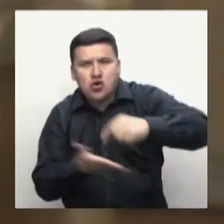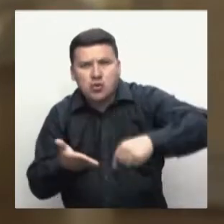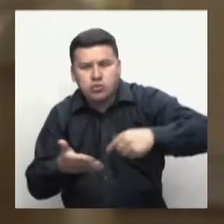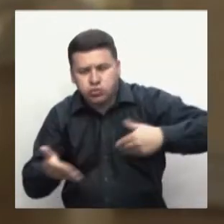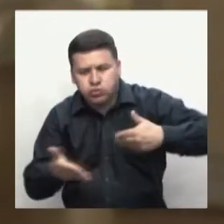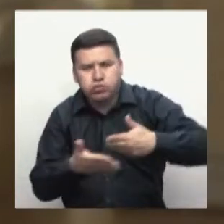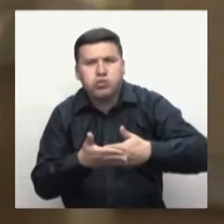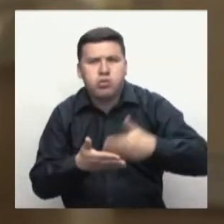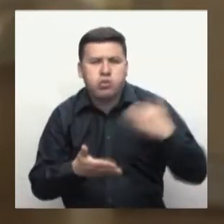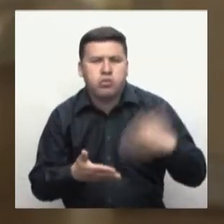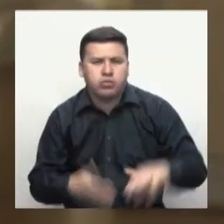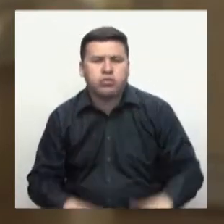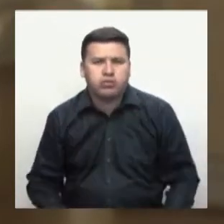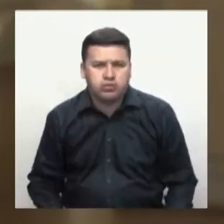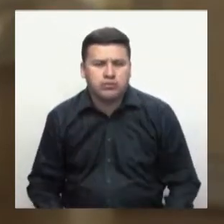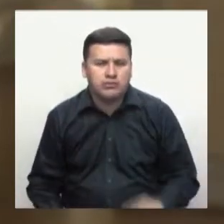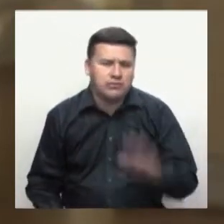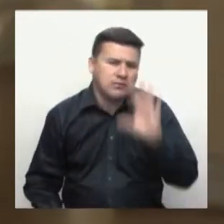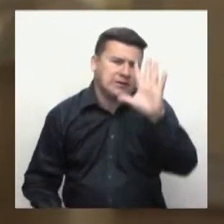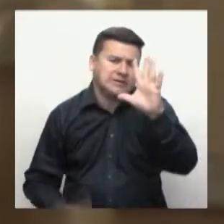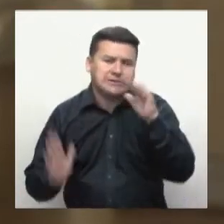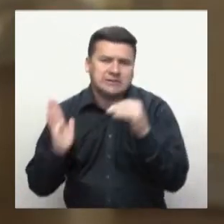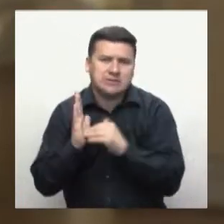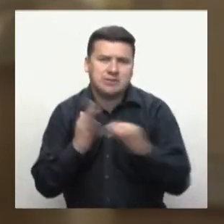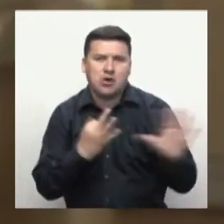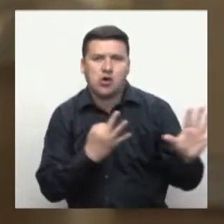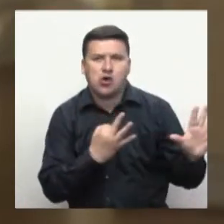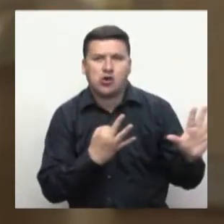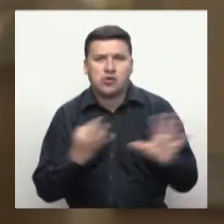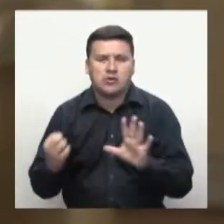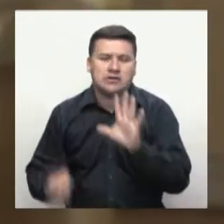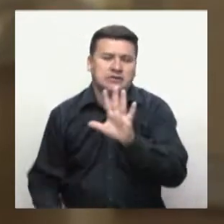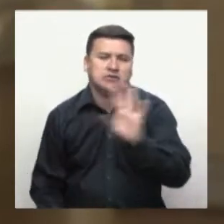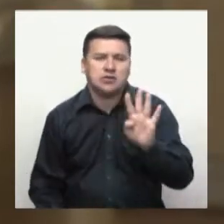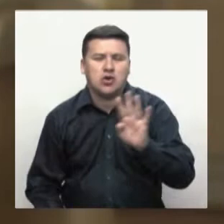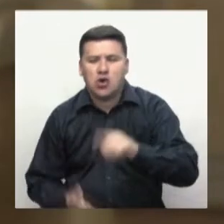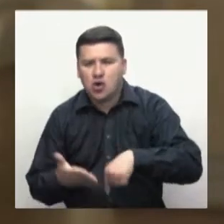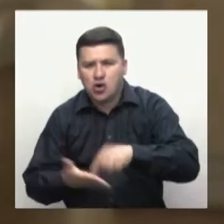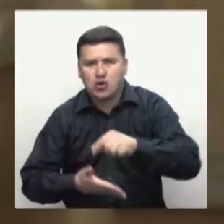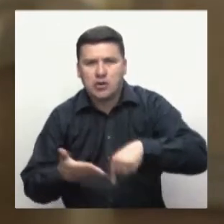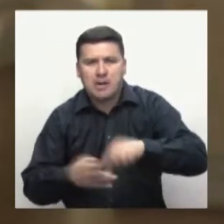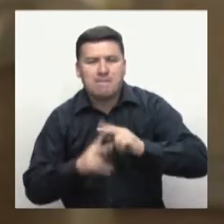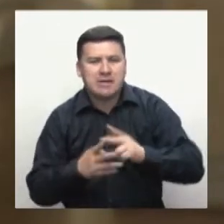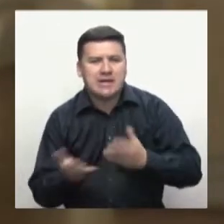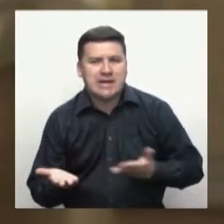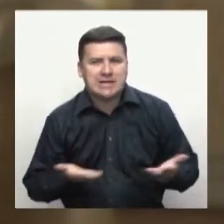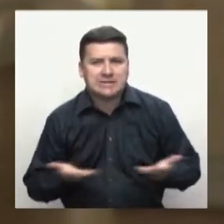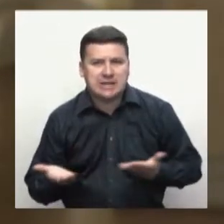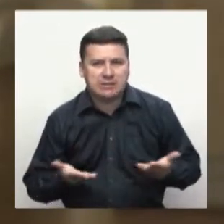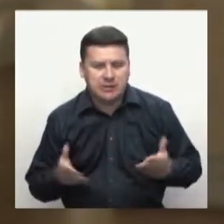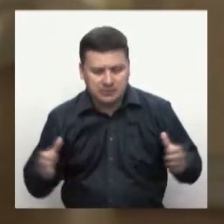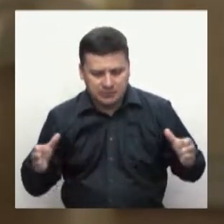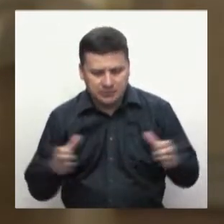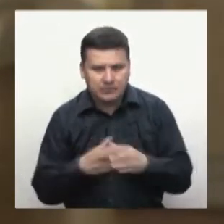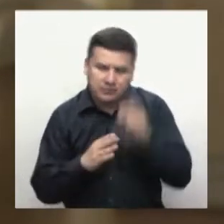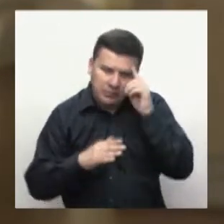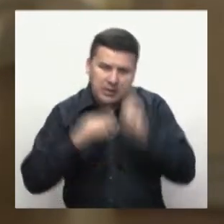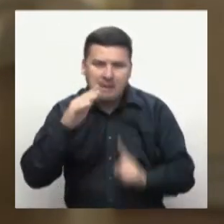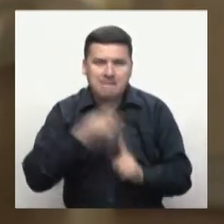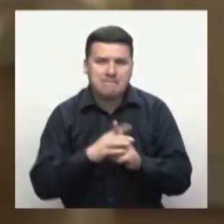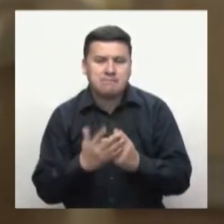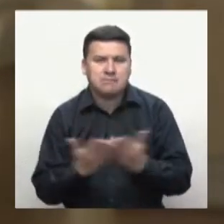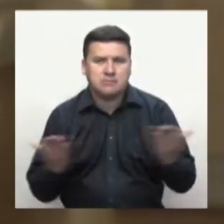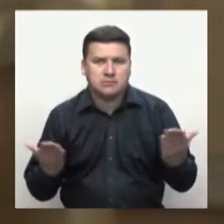el mayor número de contratos formalizados en el país, pues se han suprimido 5